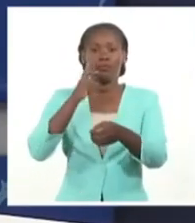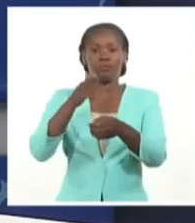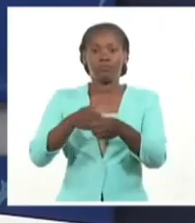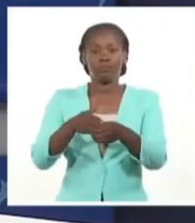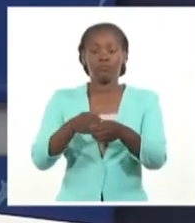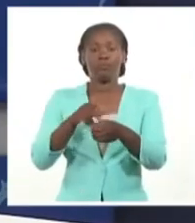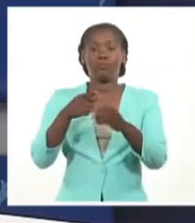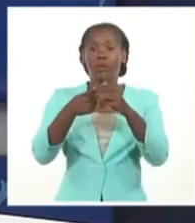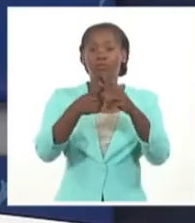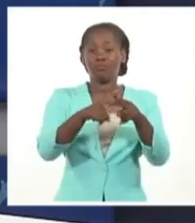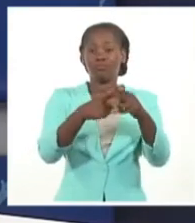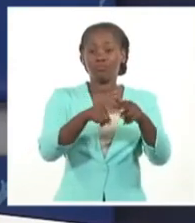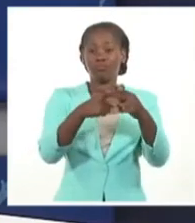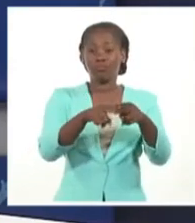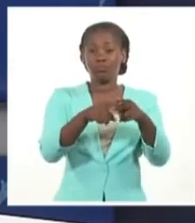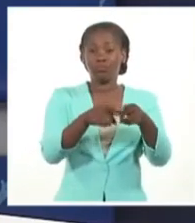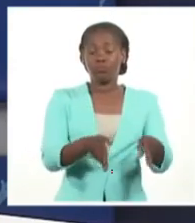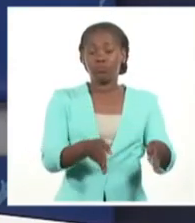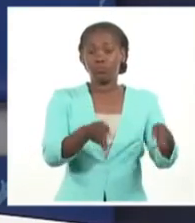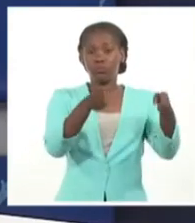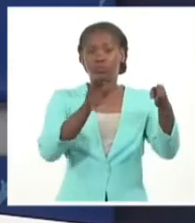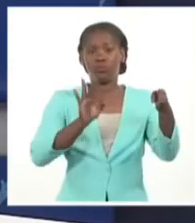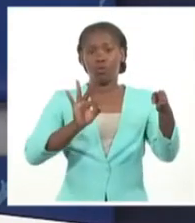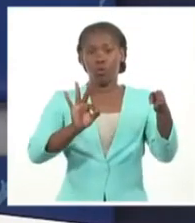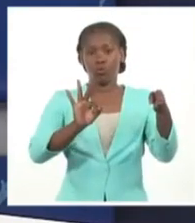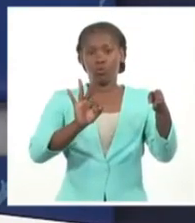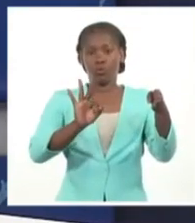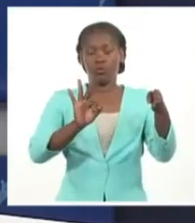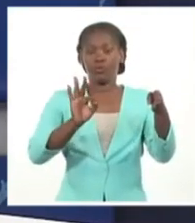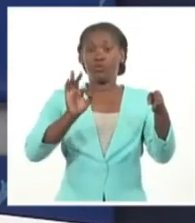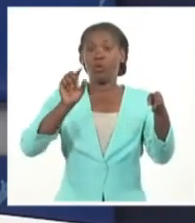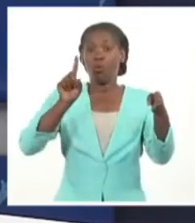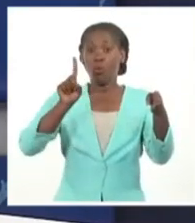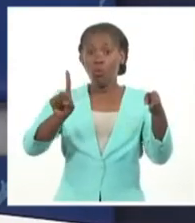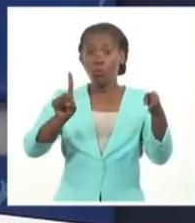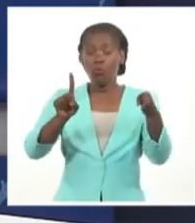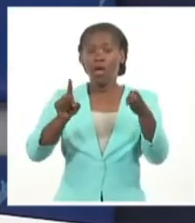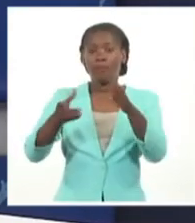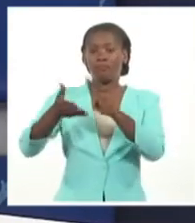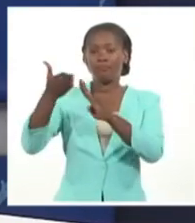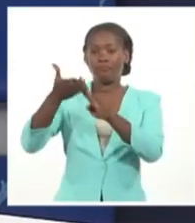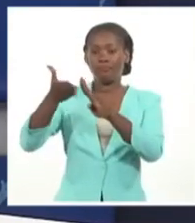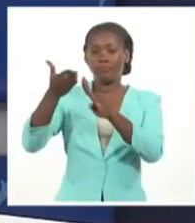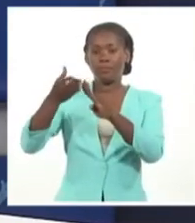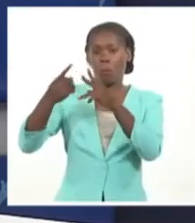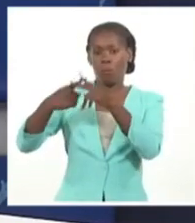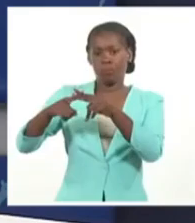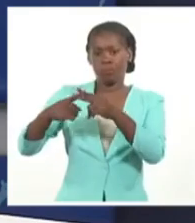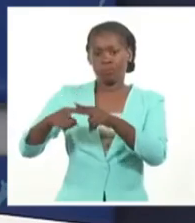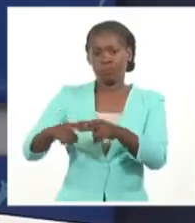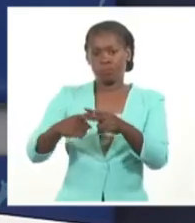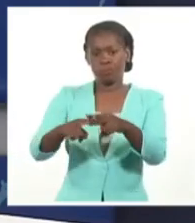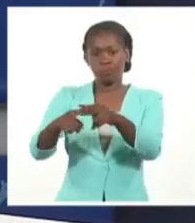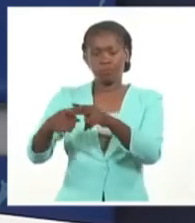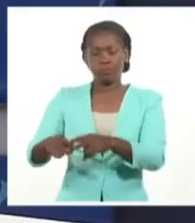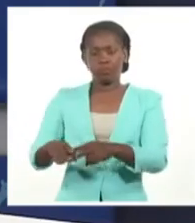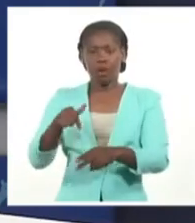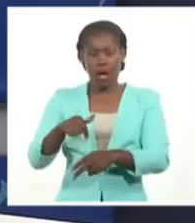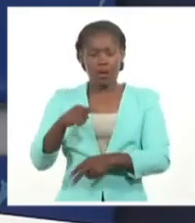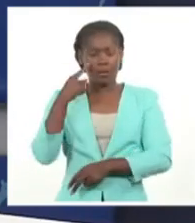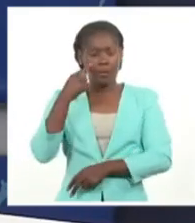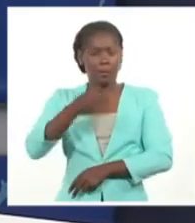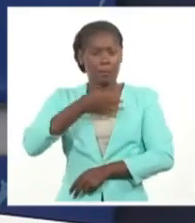se encuentran fuera de servicio ocho unidades y una en mantenimiento de diferentes termoeléctricas. Veamos